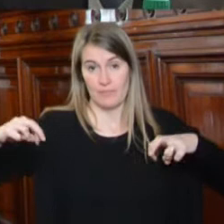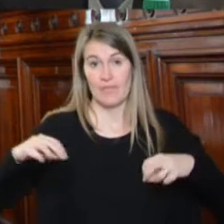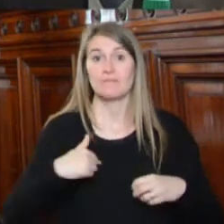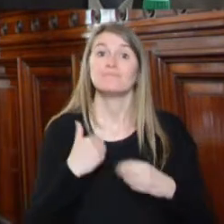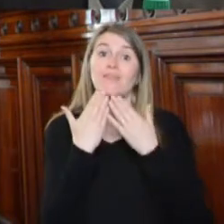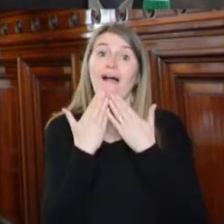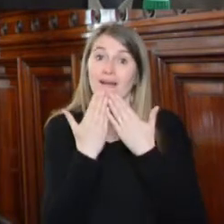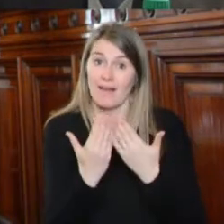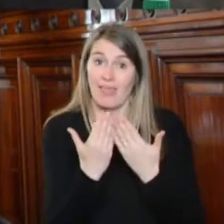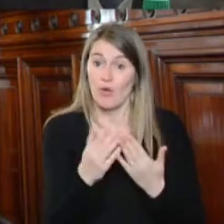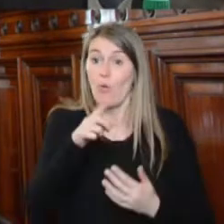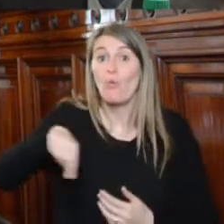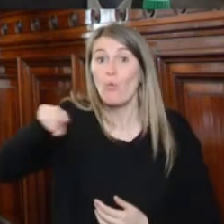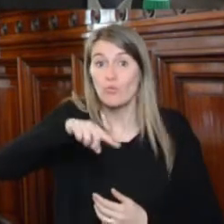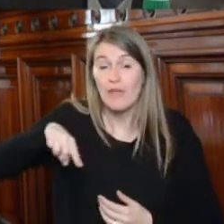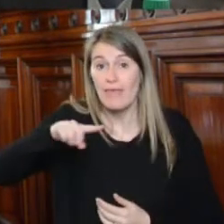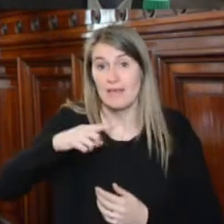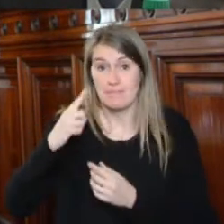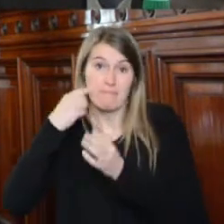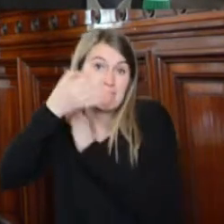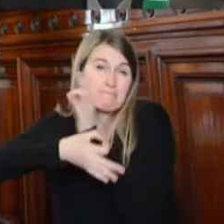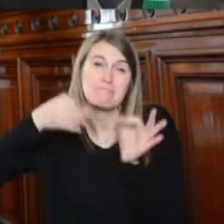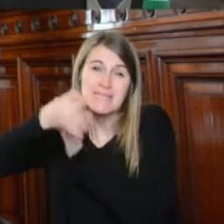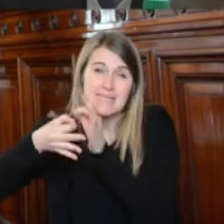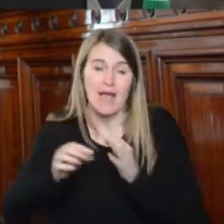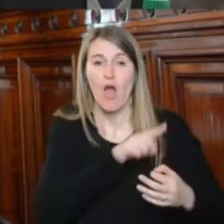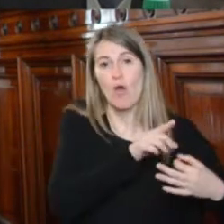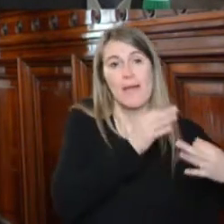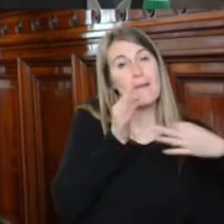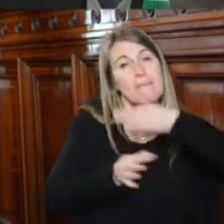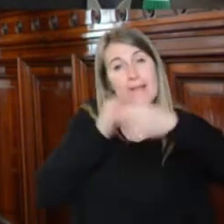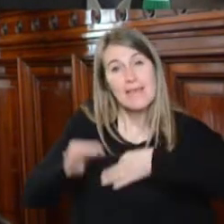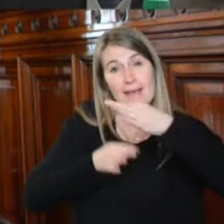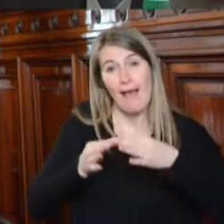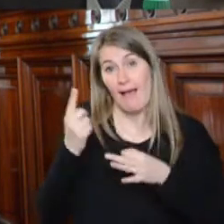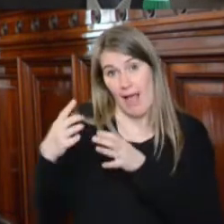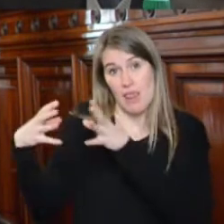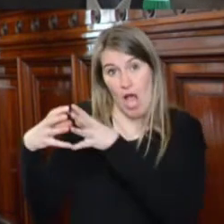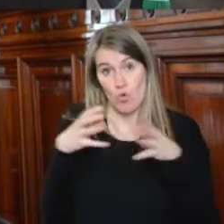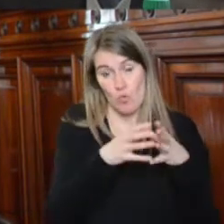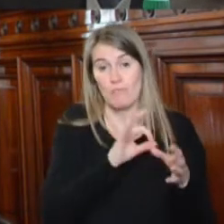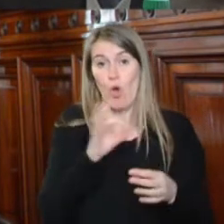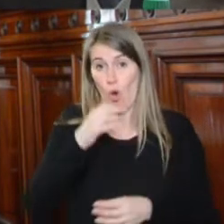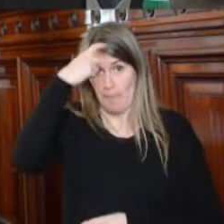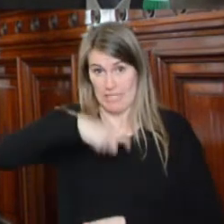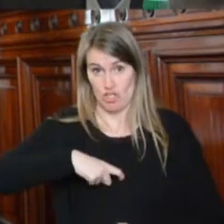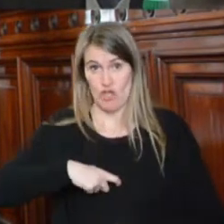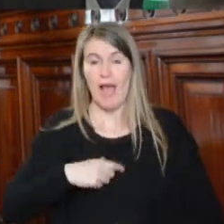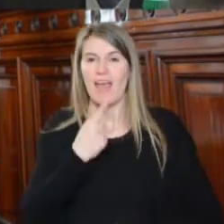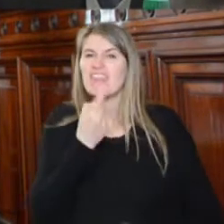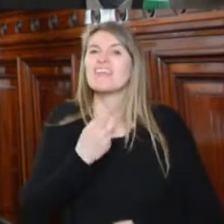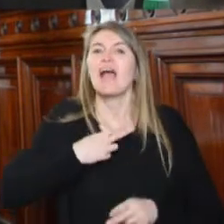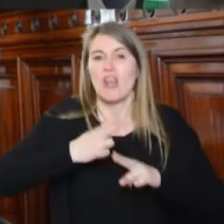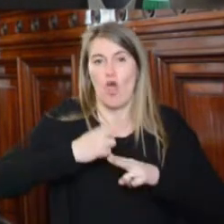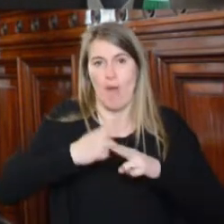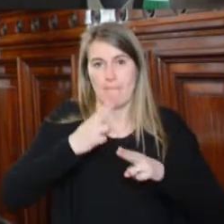iniciar sus presentaciones, cada delegación quien está a cargo o la persona que va a hacer uso de la palabra se identifique con